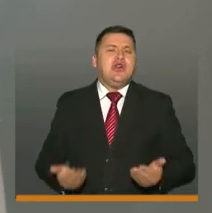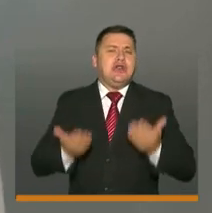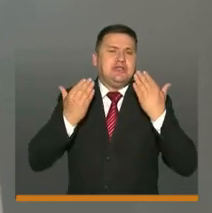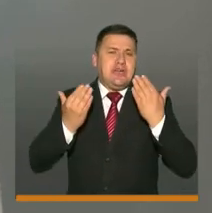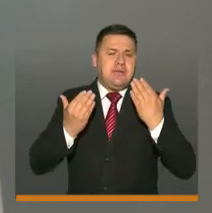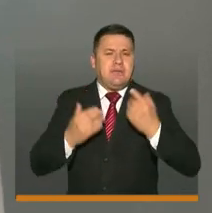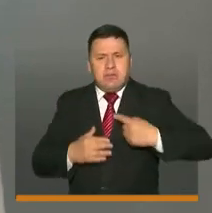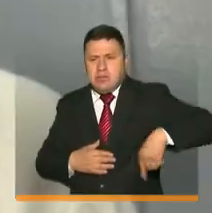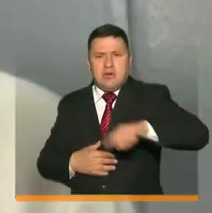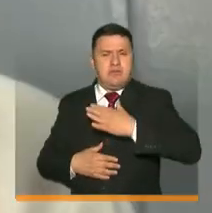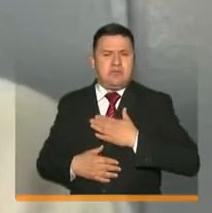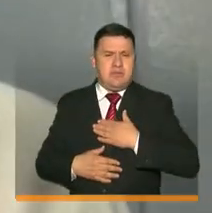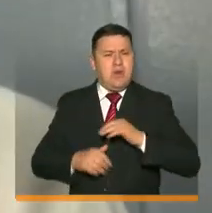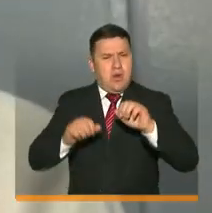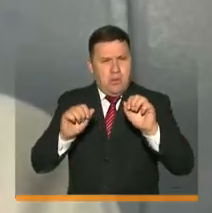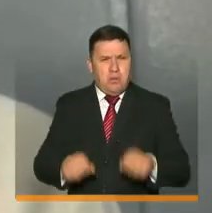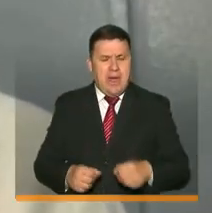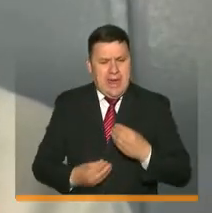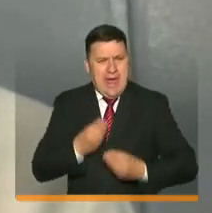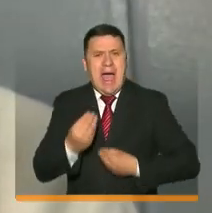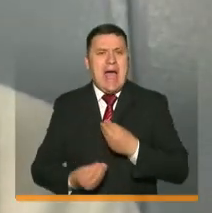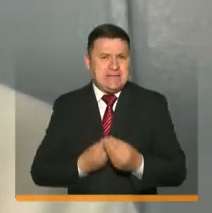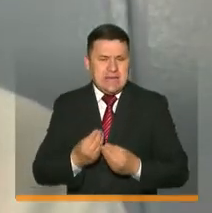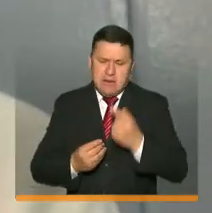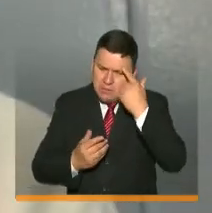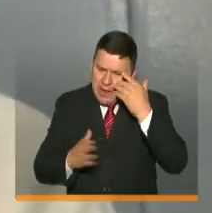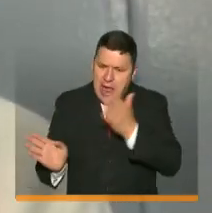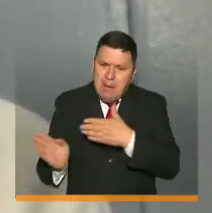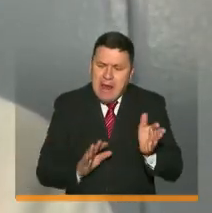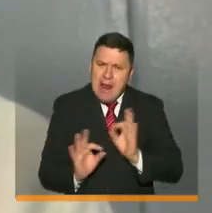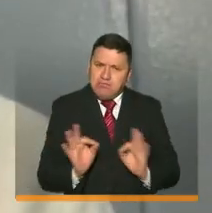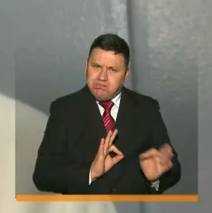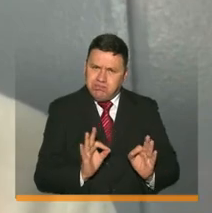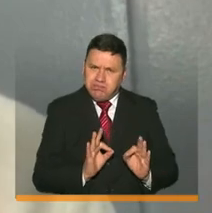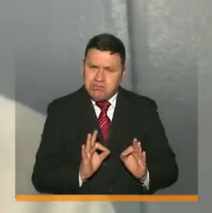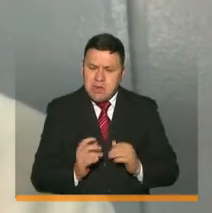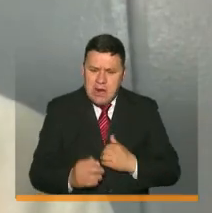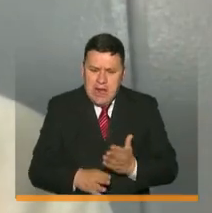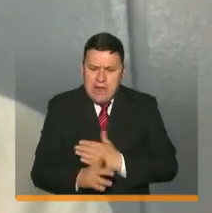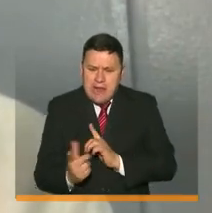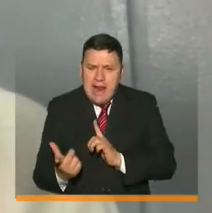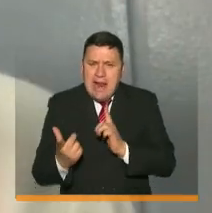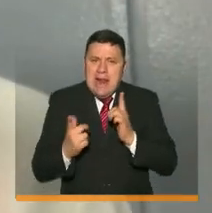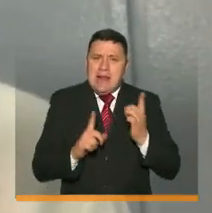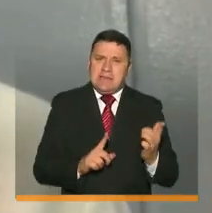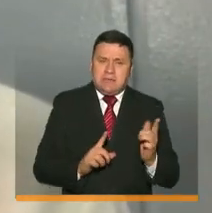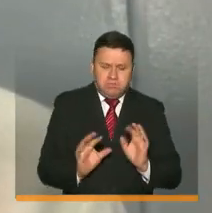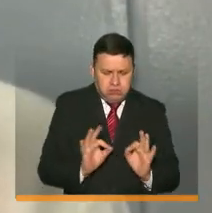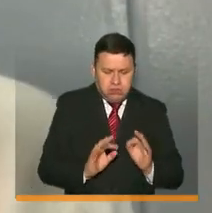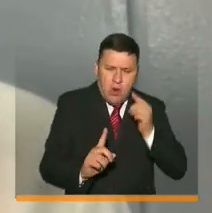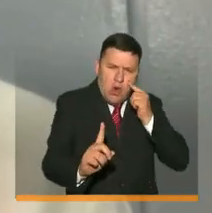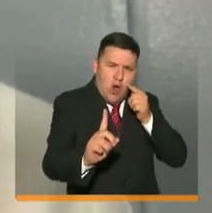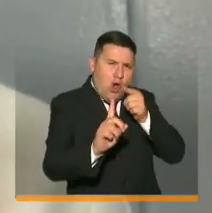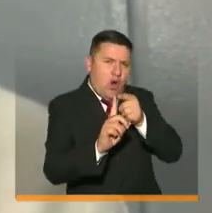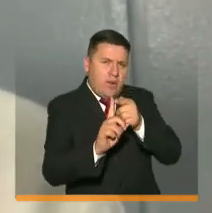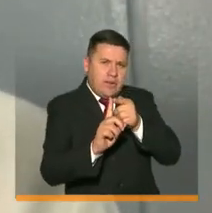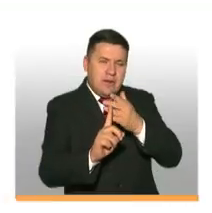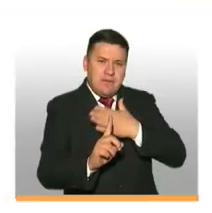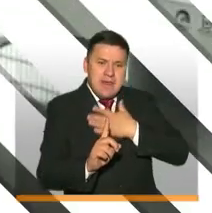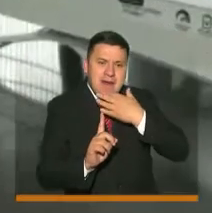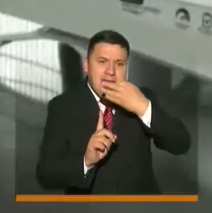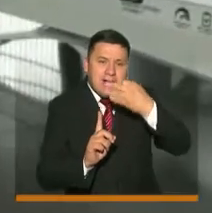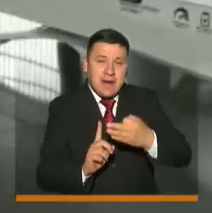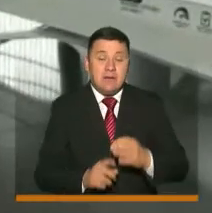para que nosotros podamos hacer una planeación y un alistamiento objetivo con nuestra